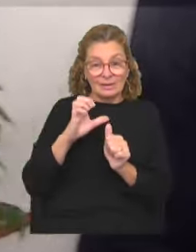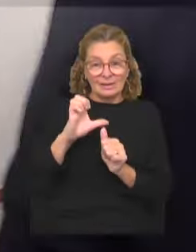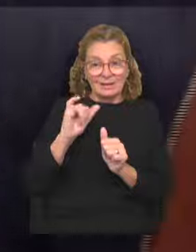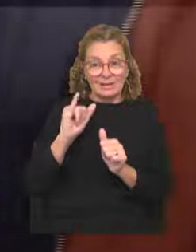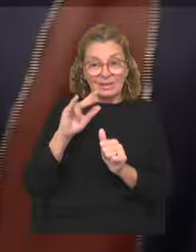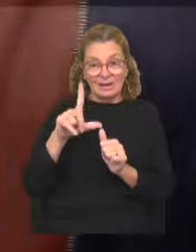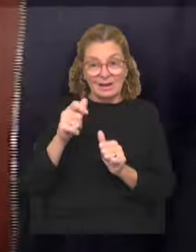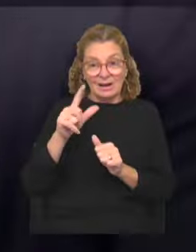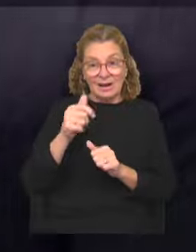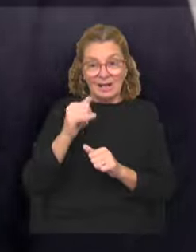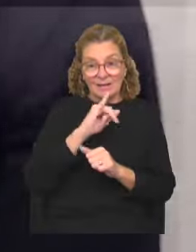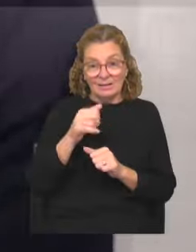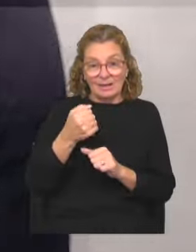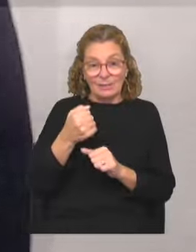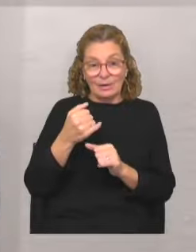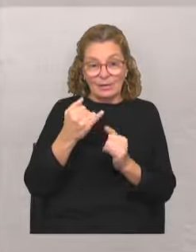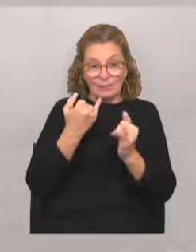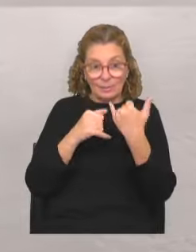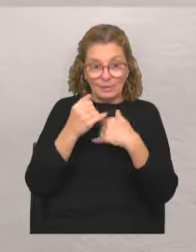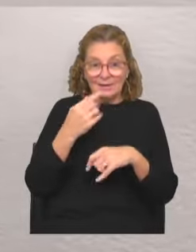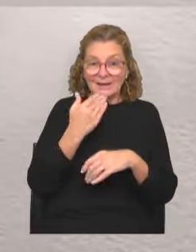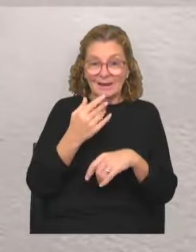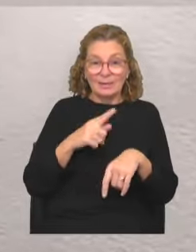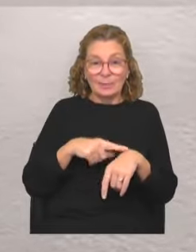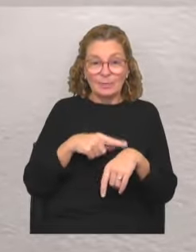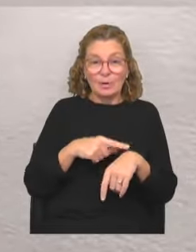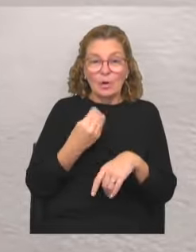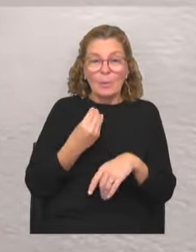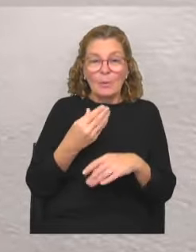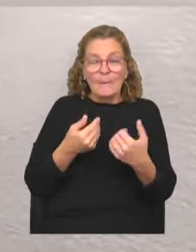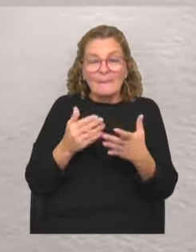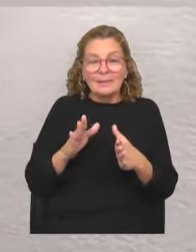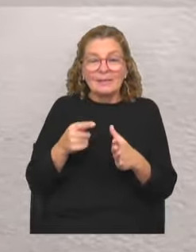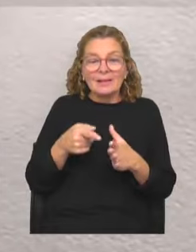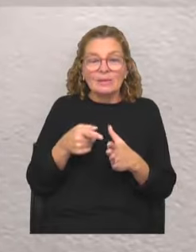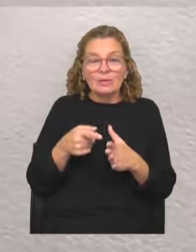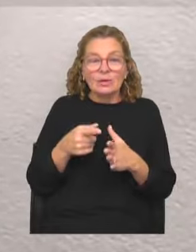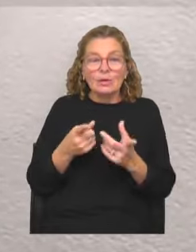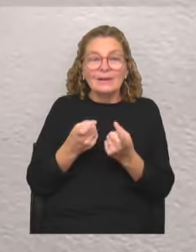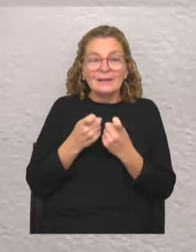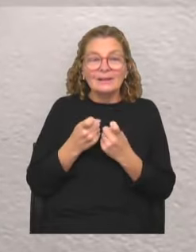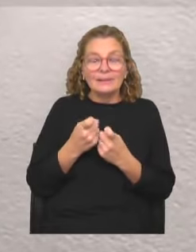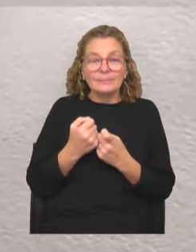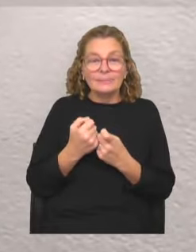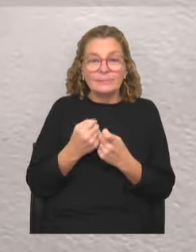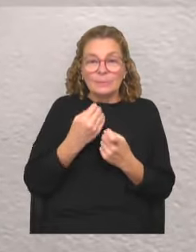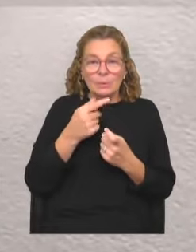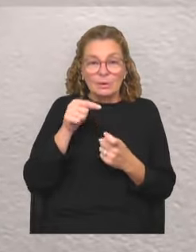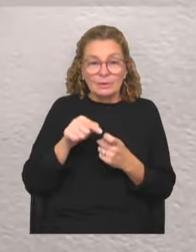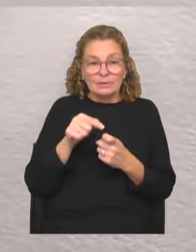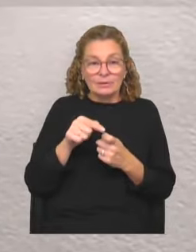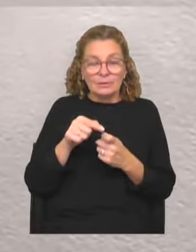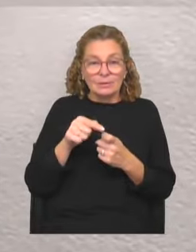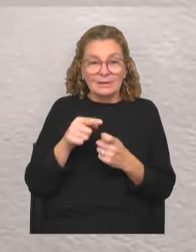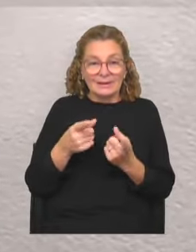Nicolás Laza, para ampliar esta información. Gracias por estos minutos. ¿Cómo surge esta iniciativa y con qué necesidad? Y bueno, esto surge de